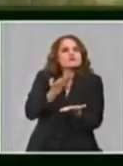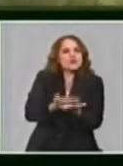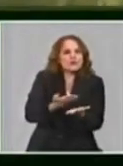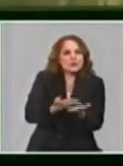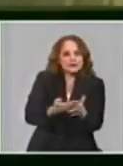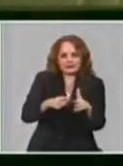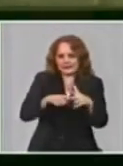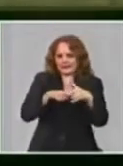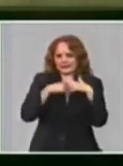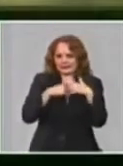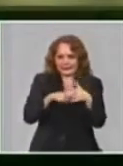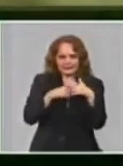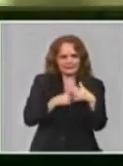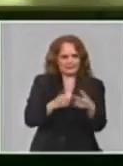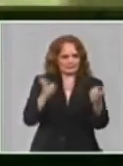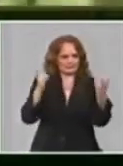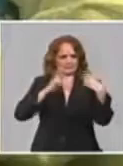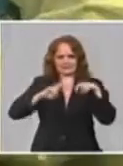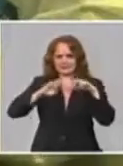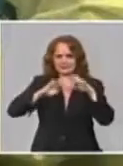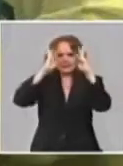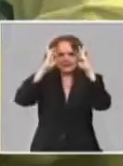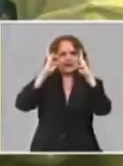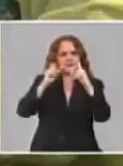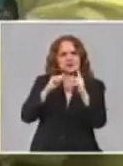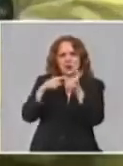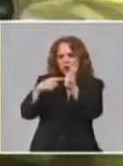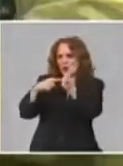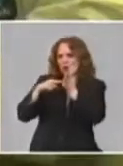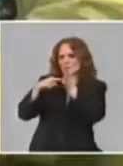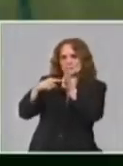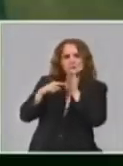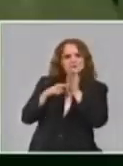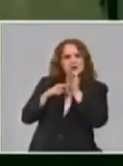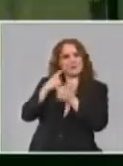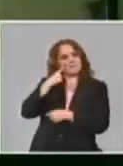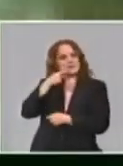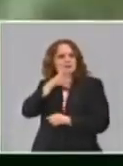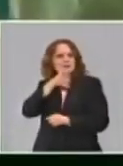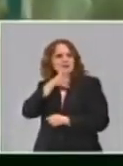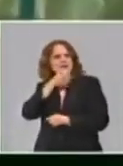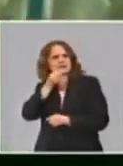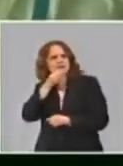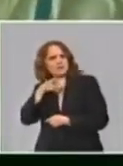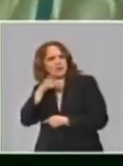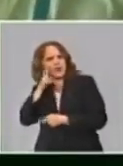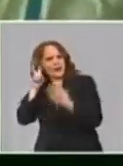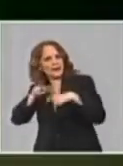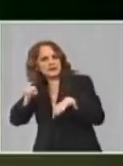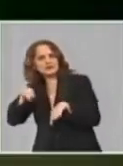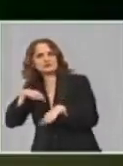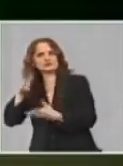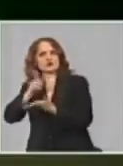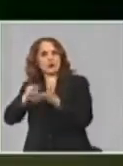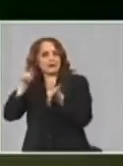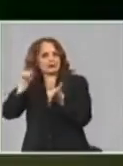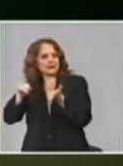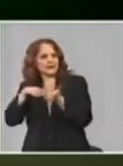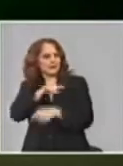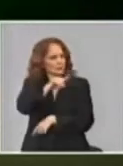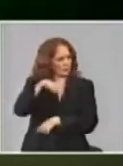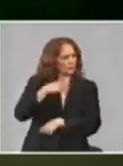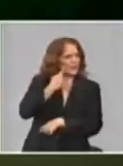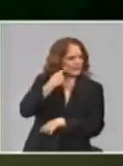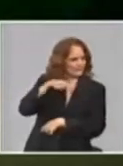soluciones, de consejos, de miren, yo creo que por aquí yo leí en tal lugar, ustedes están así, vaya,